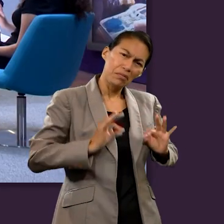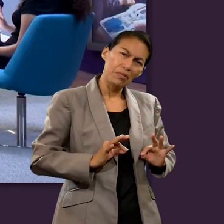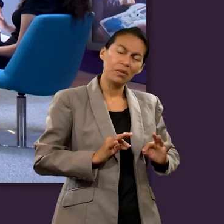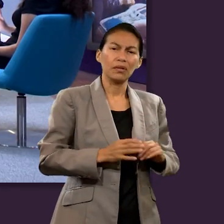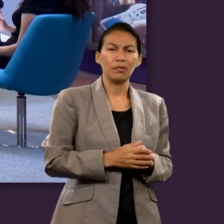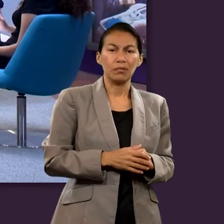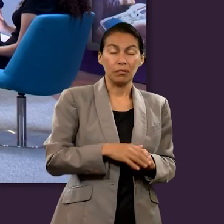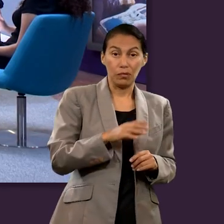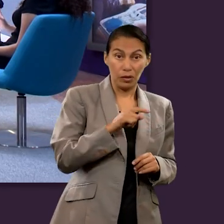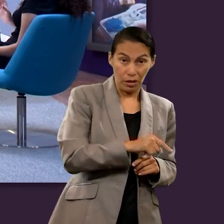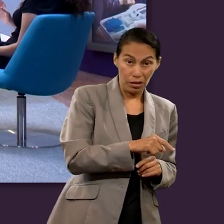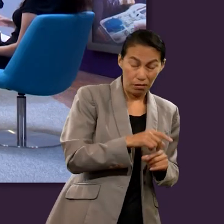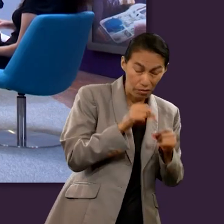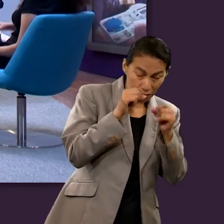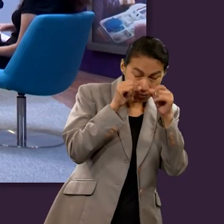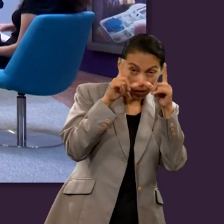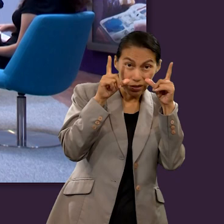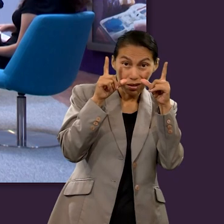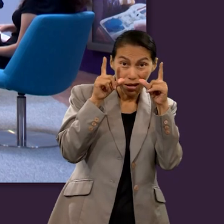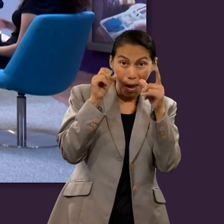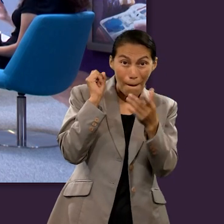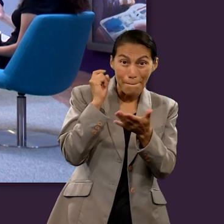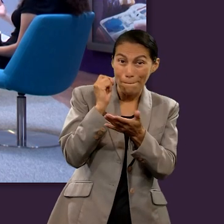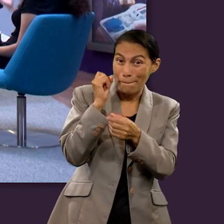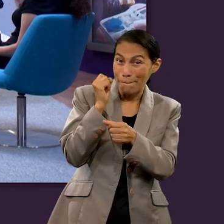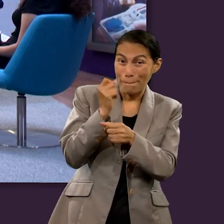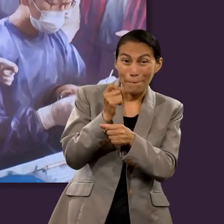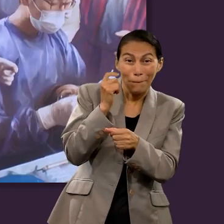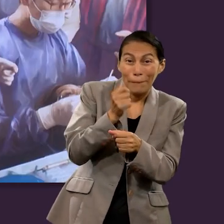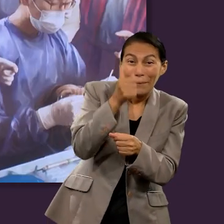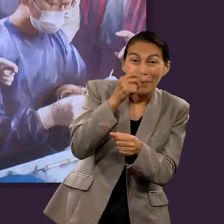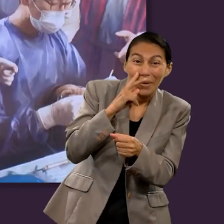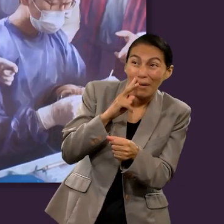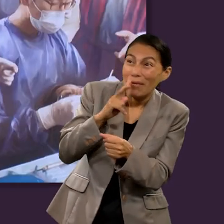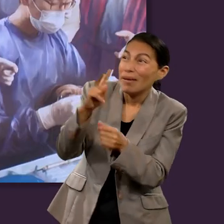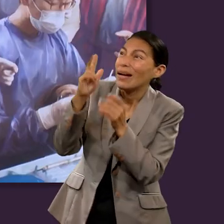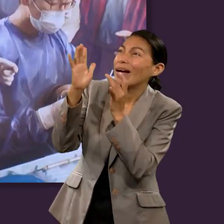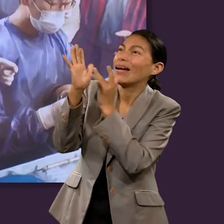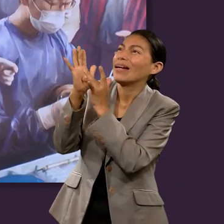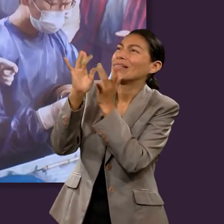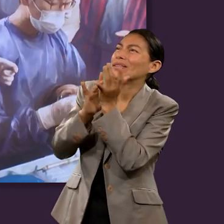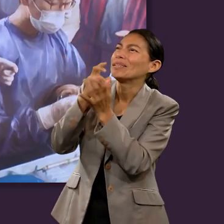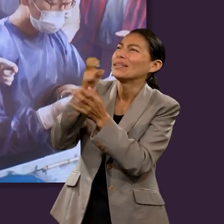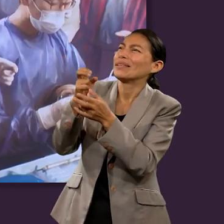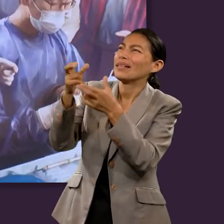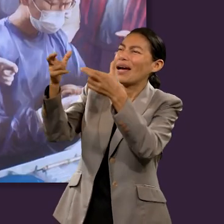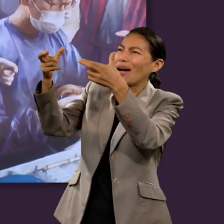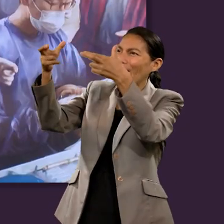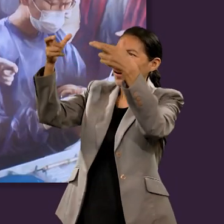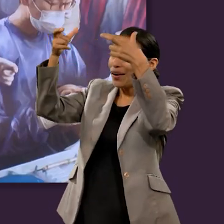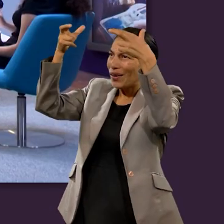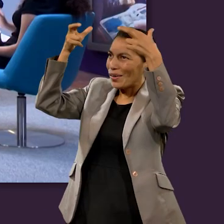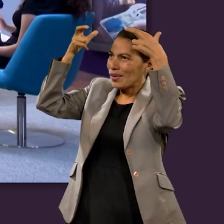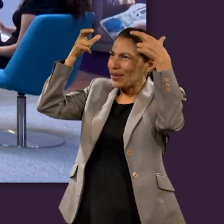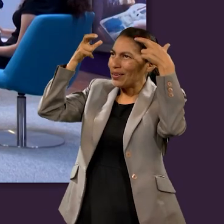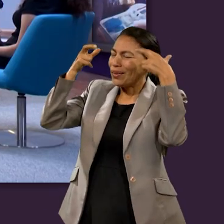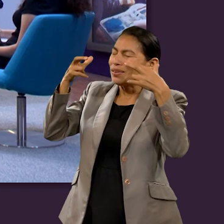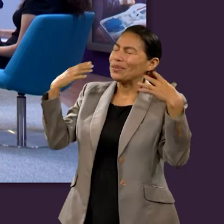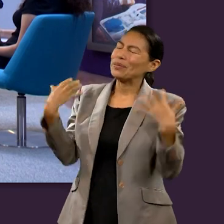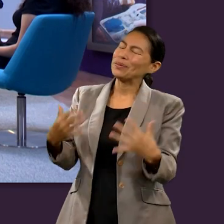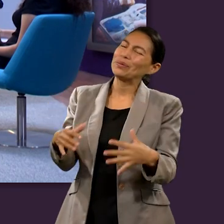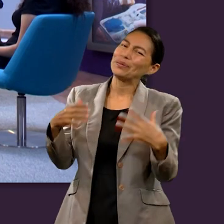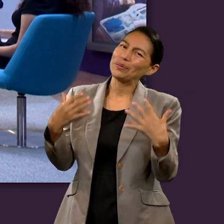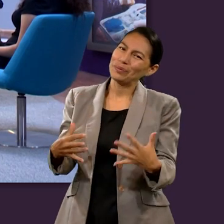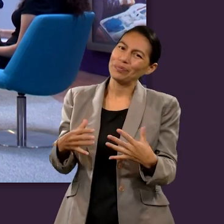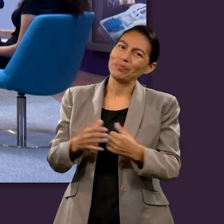cuando abriera sus ojos iba a poder ver a Jesús y entonces recibir esa corona que él sabía que Jesús tenía reservada para